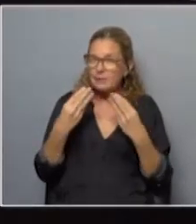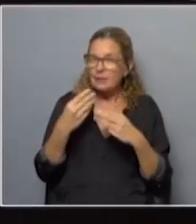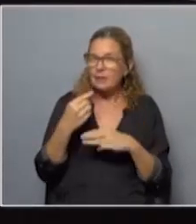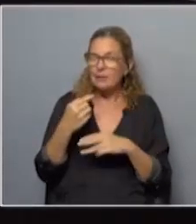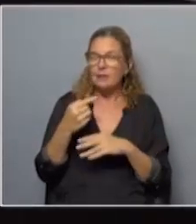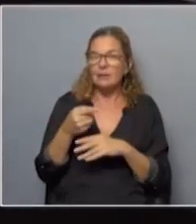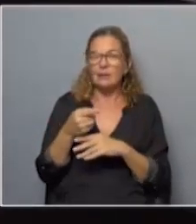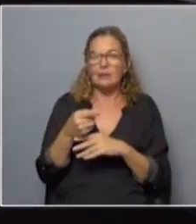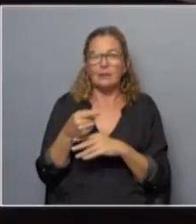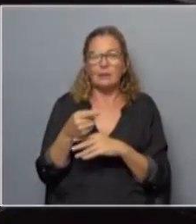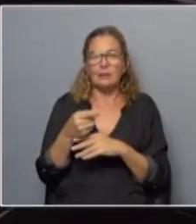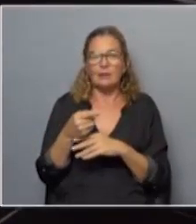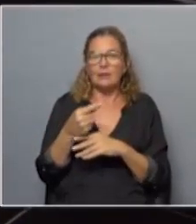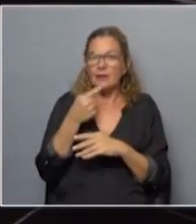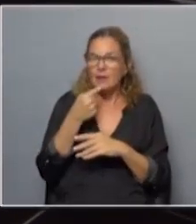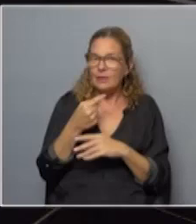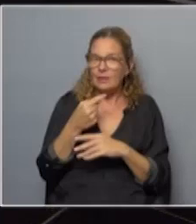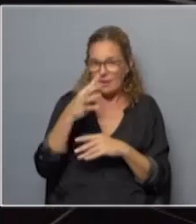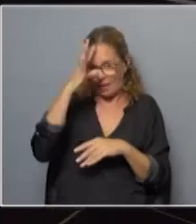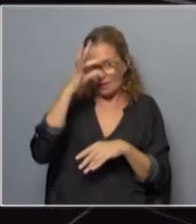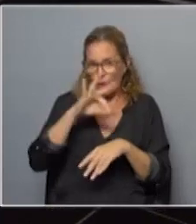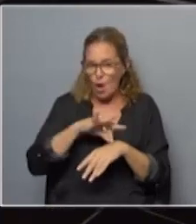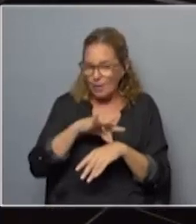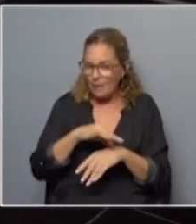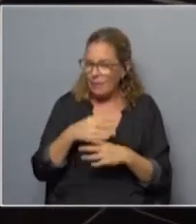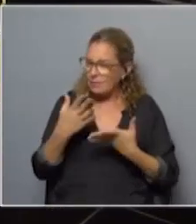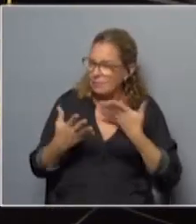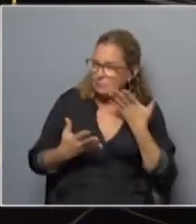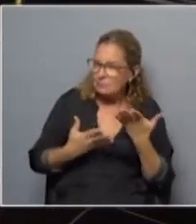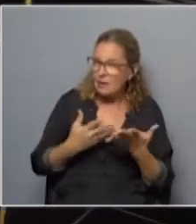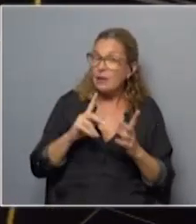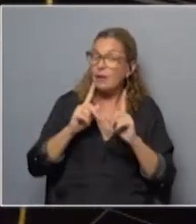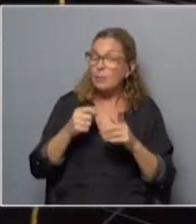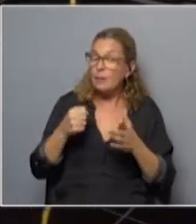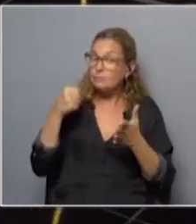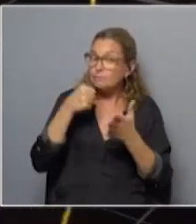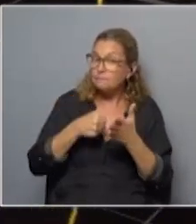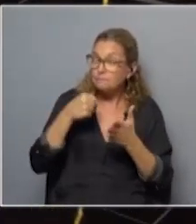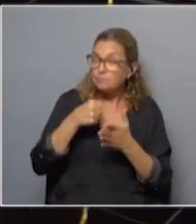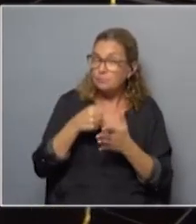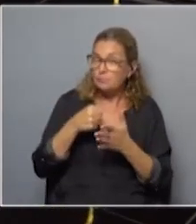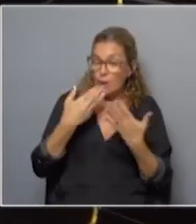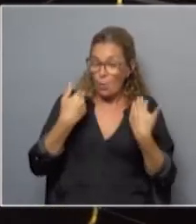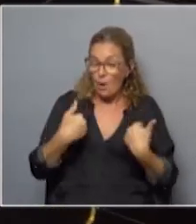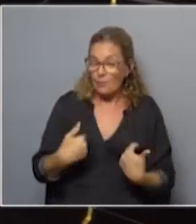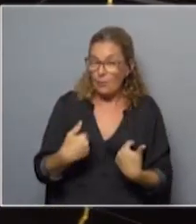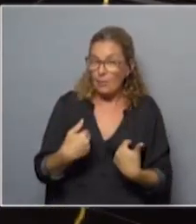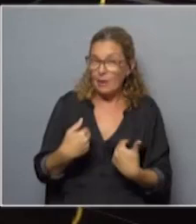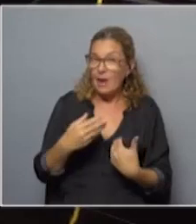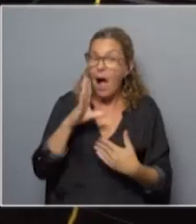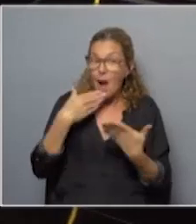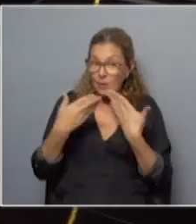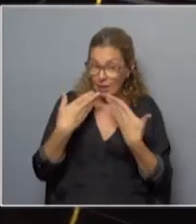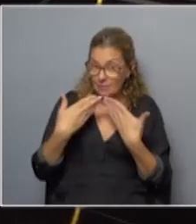coacciona psicológicamente y muchas veces físicamente para que confiesen